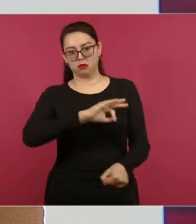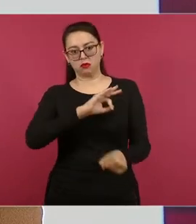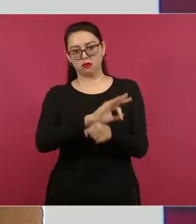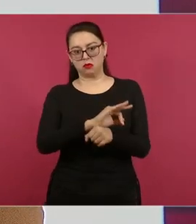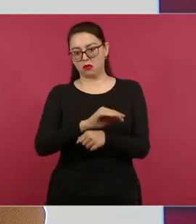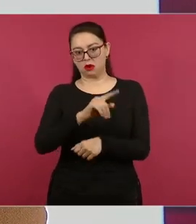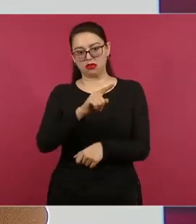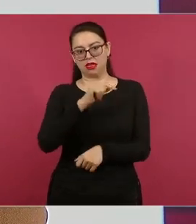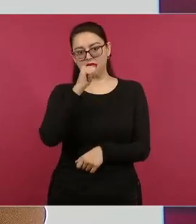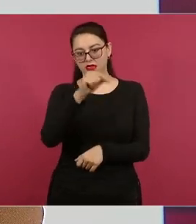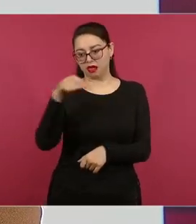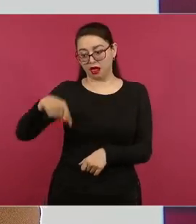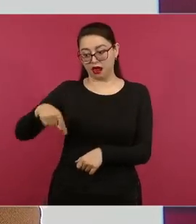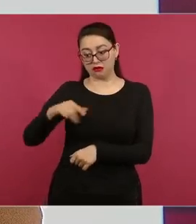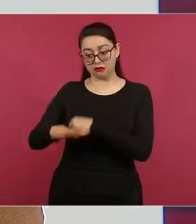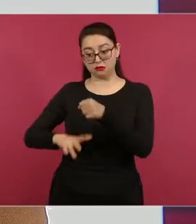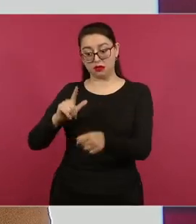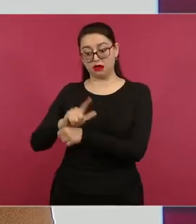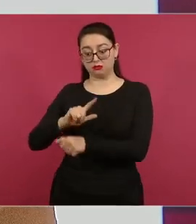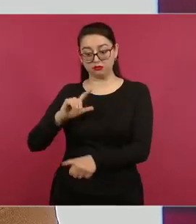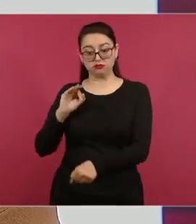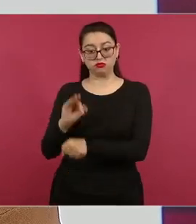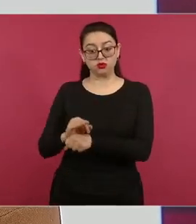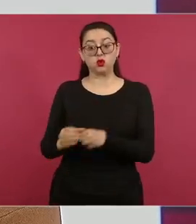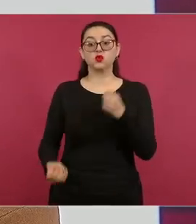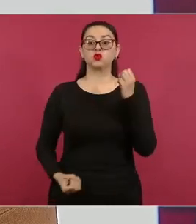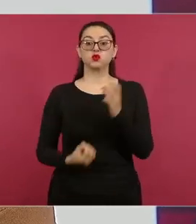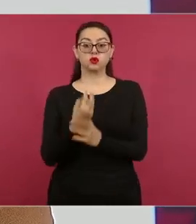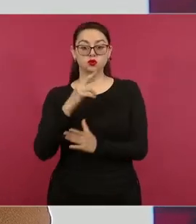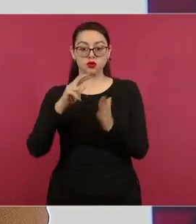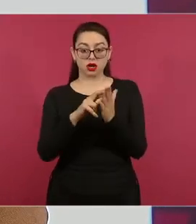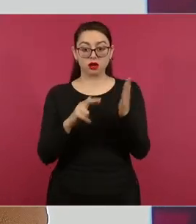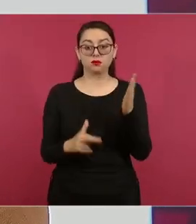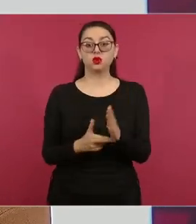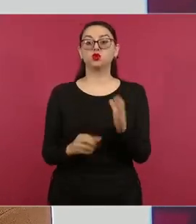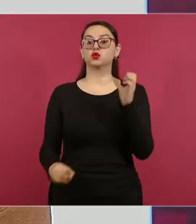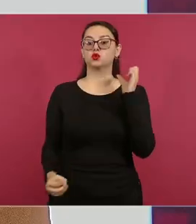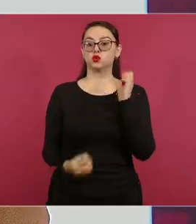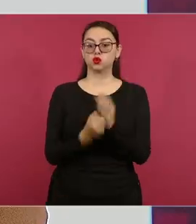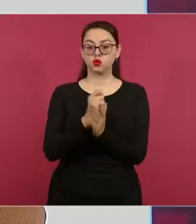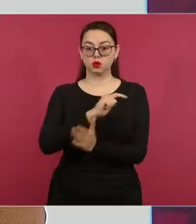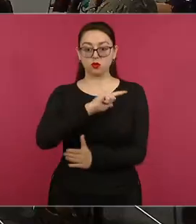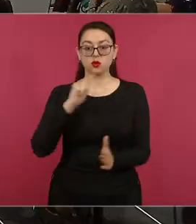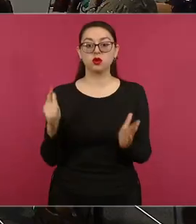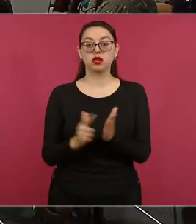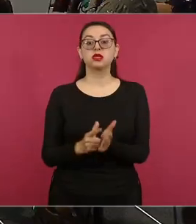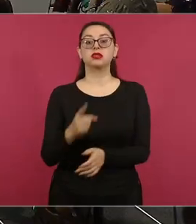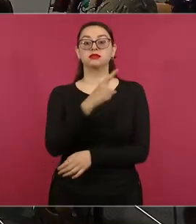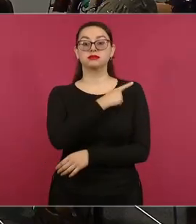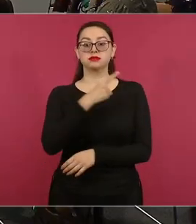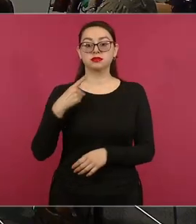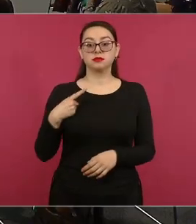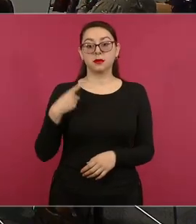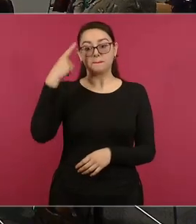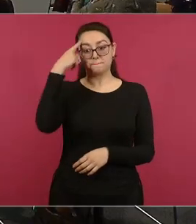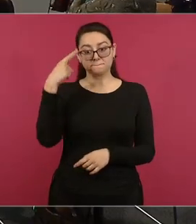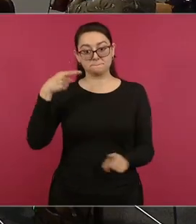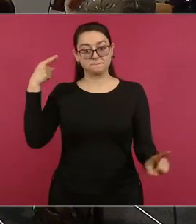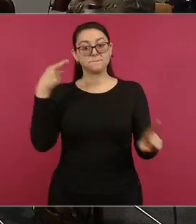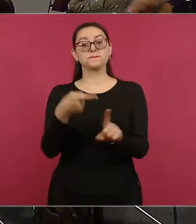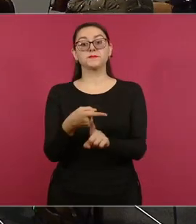materia de maltrato animal, reglamentos nuevos, leyes nuevas que vayan acorde a la realidad